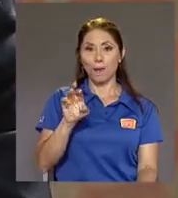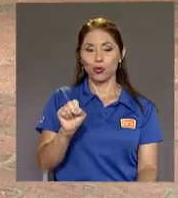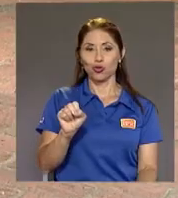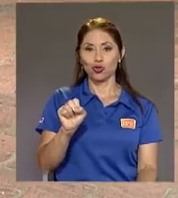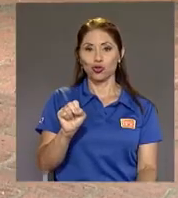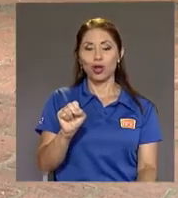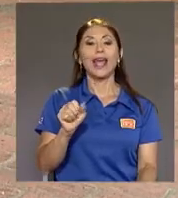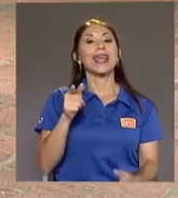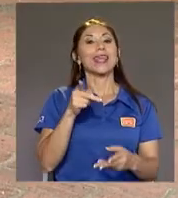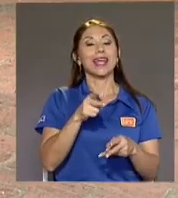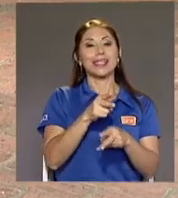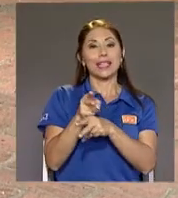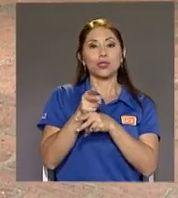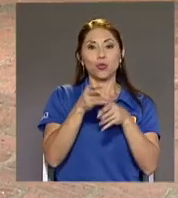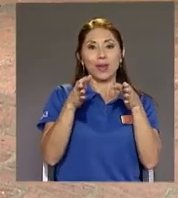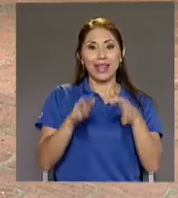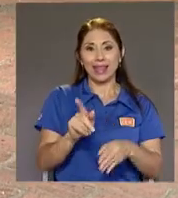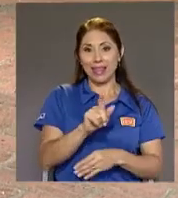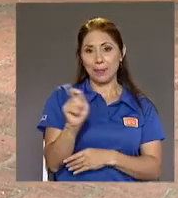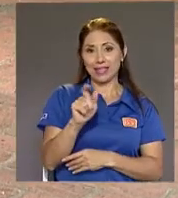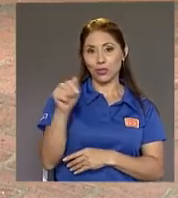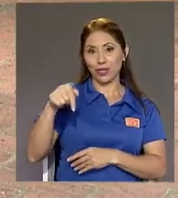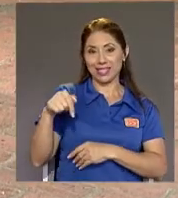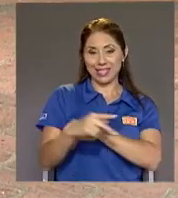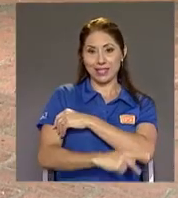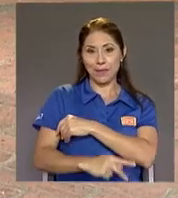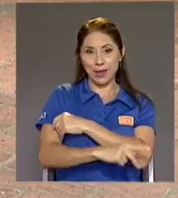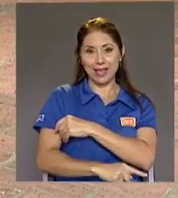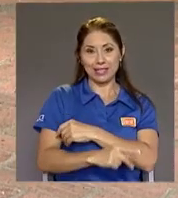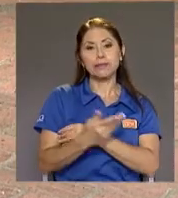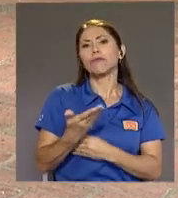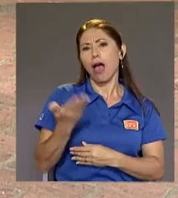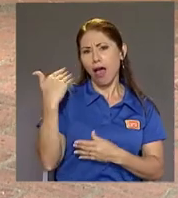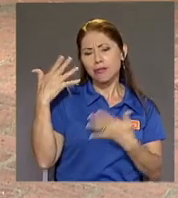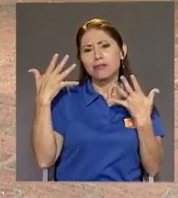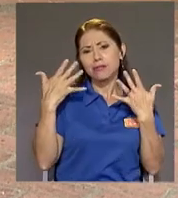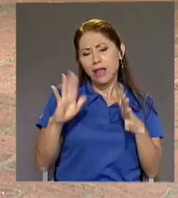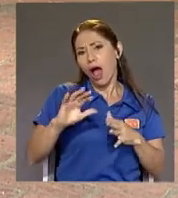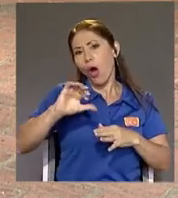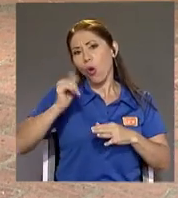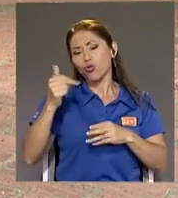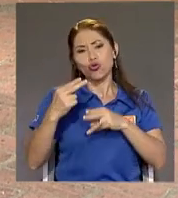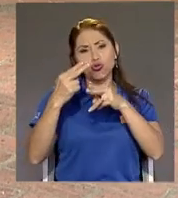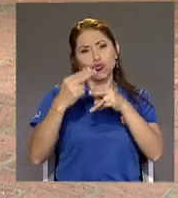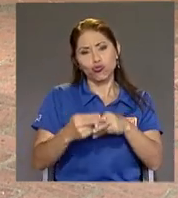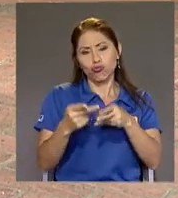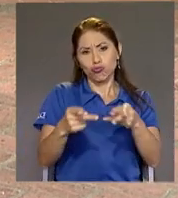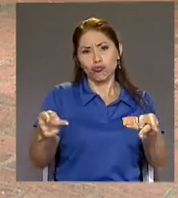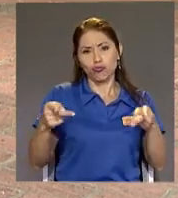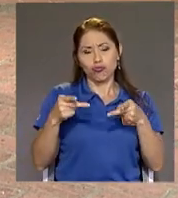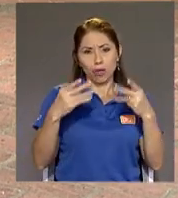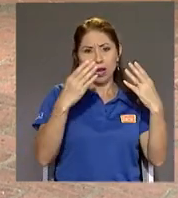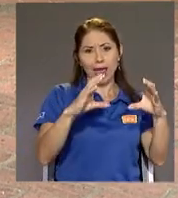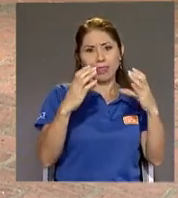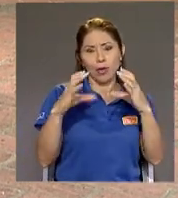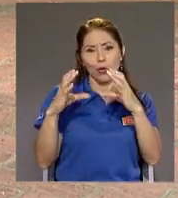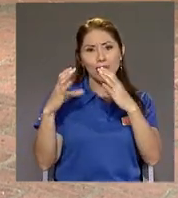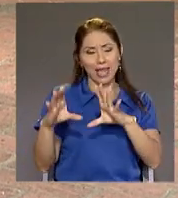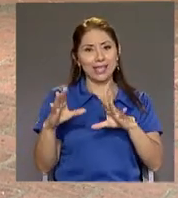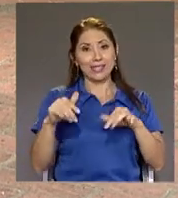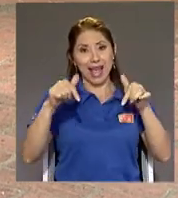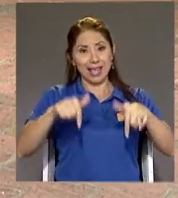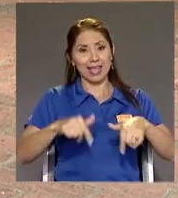pensiones de este país Ha estado en otras categorías en el programa